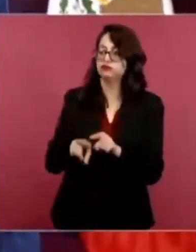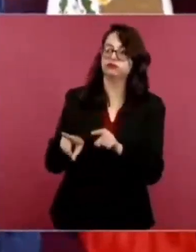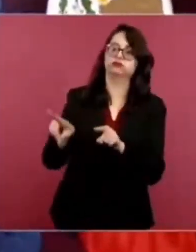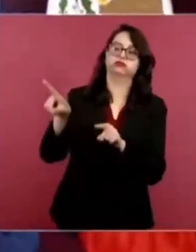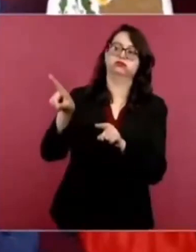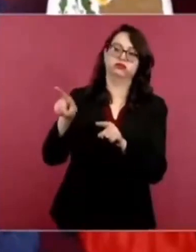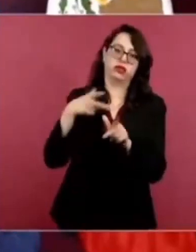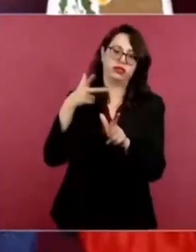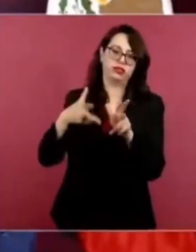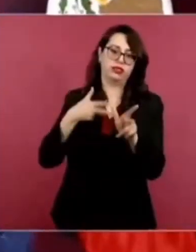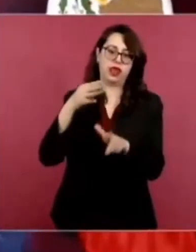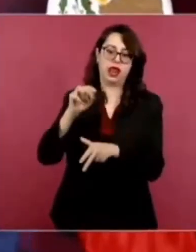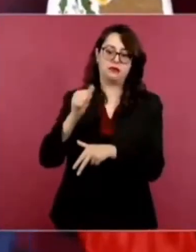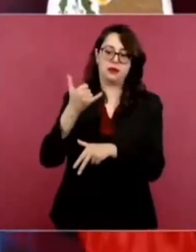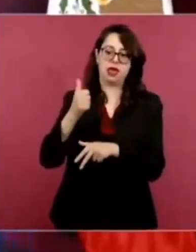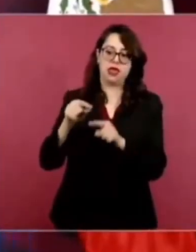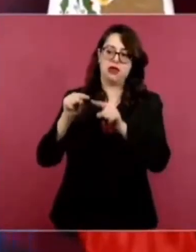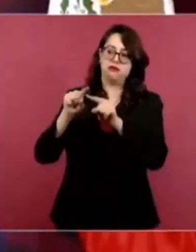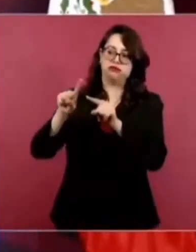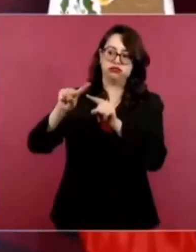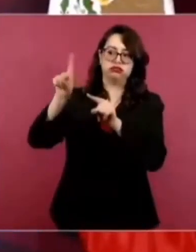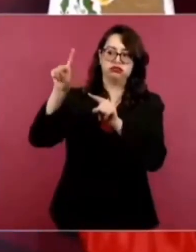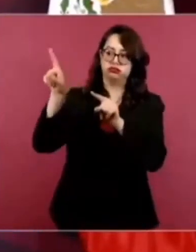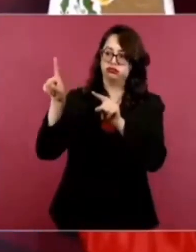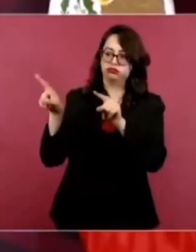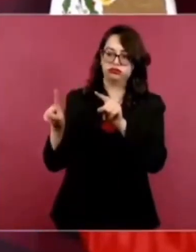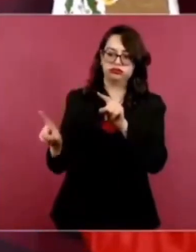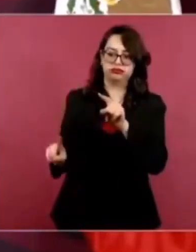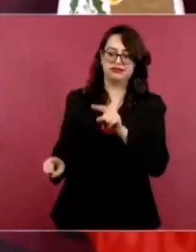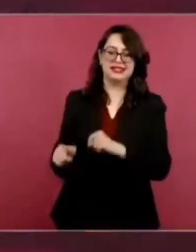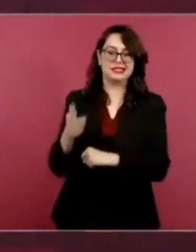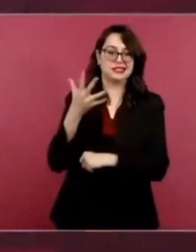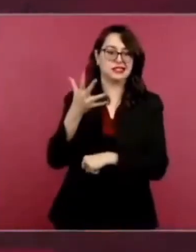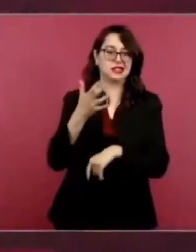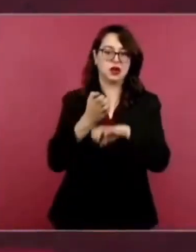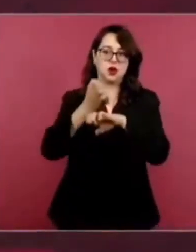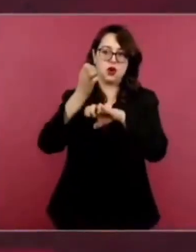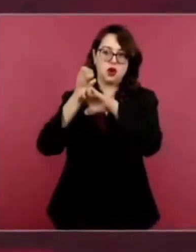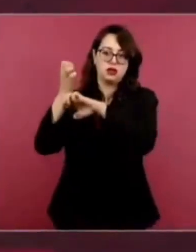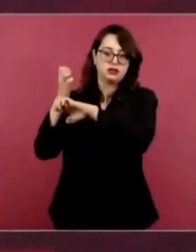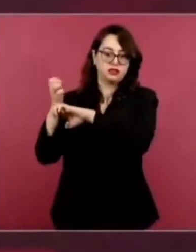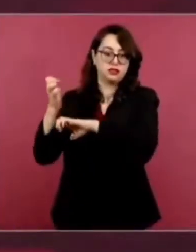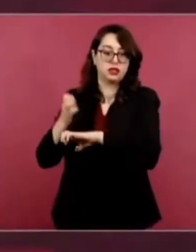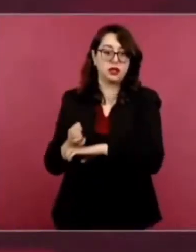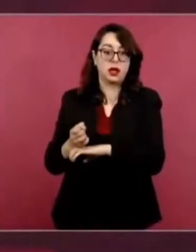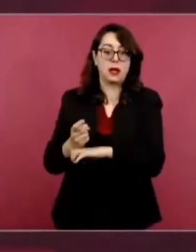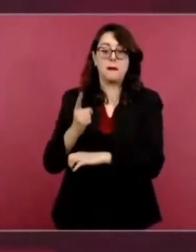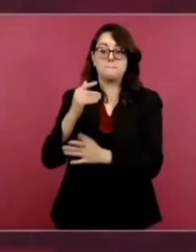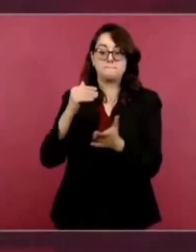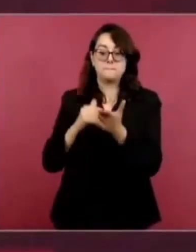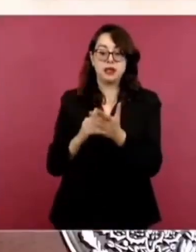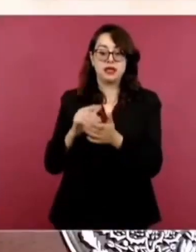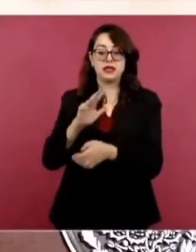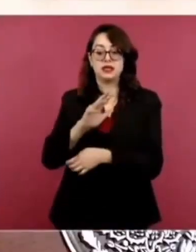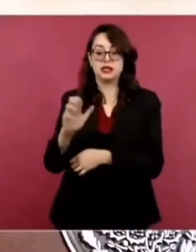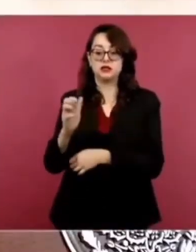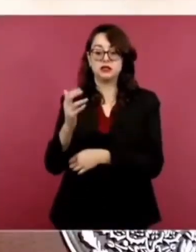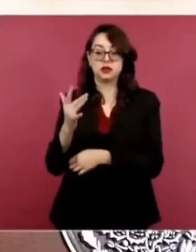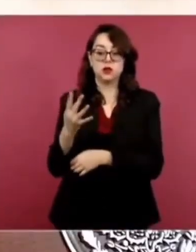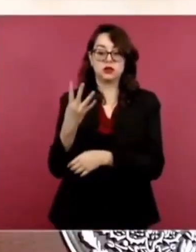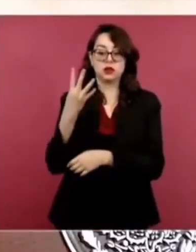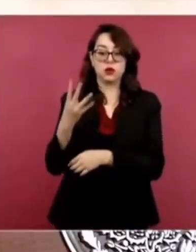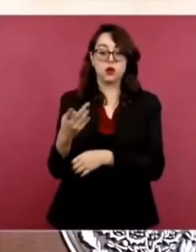Son cinco estados y son 1.554 kilómetros.